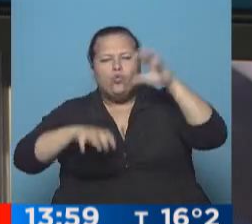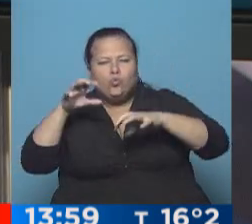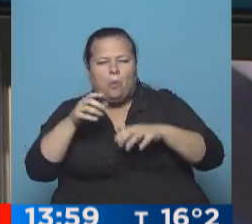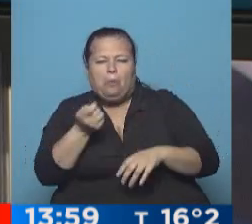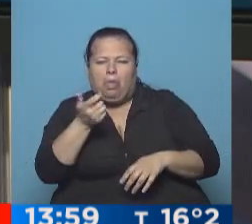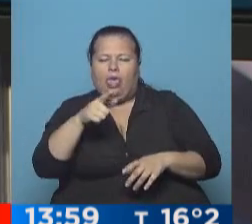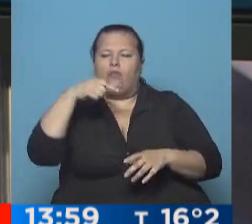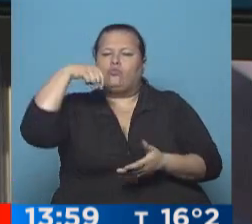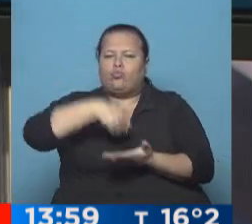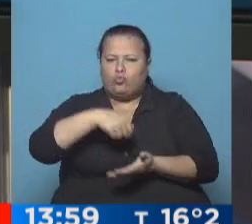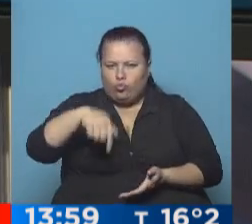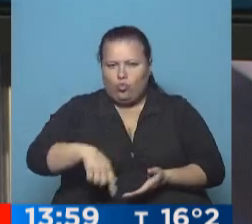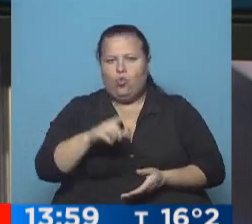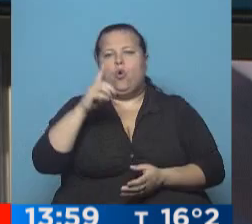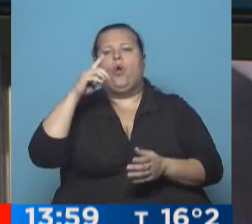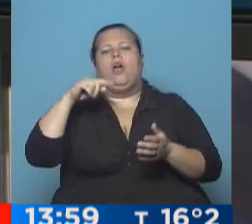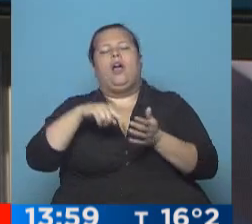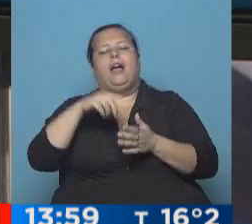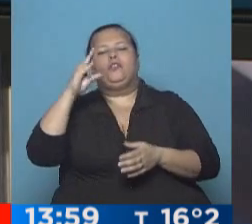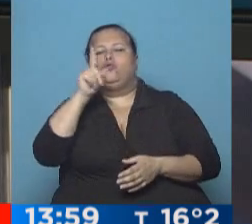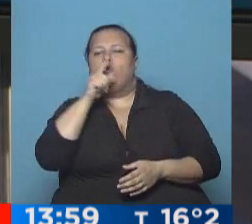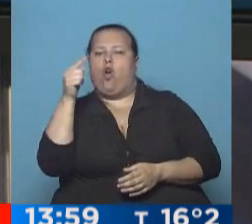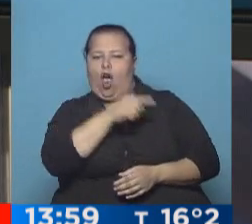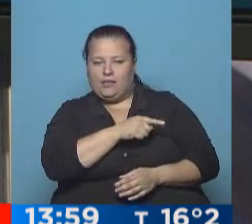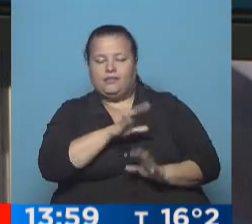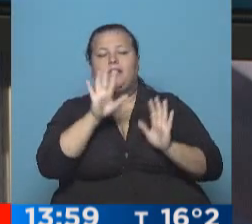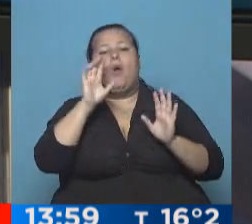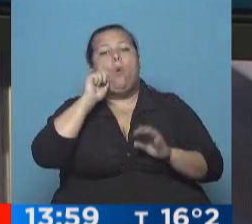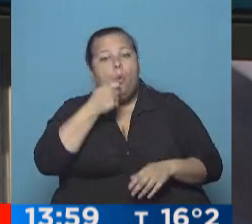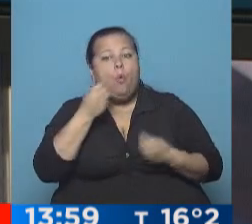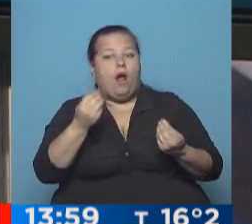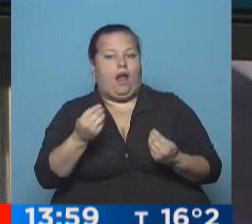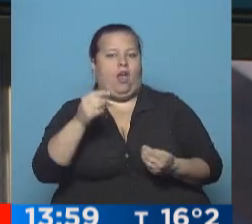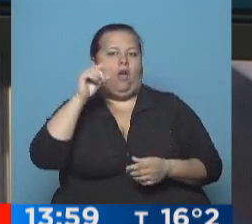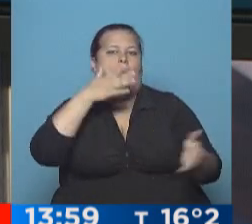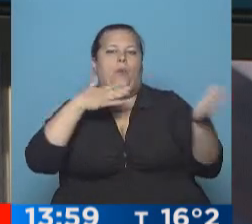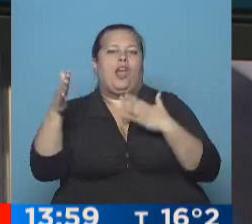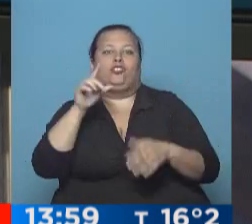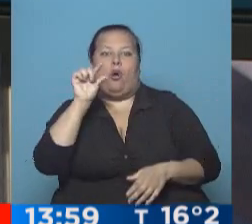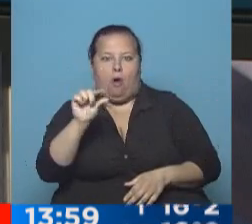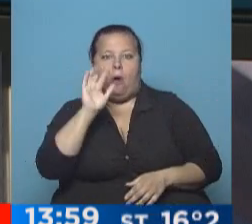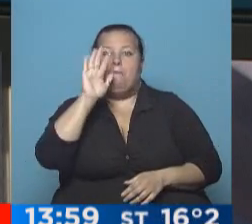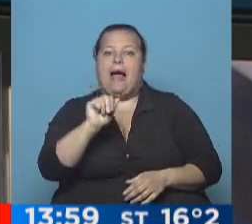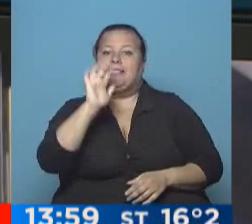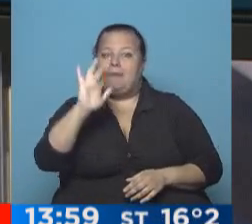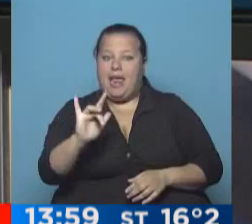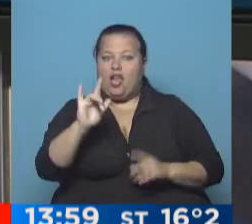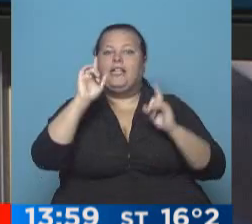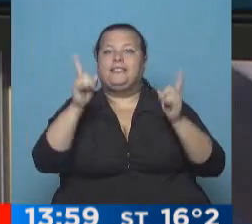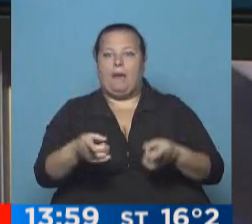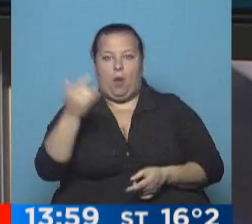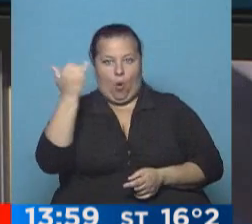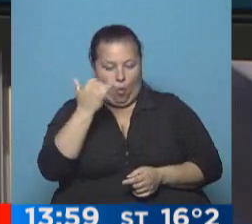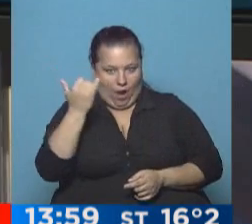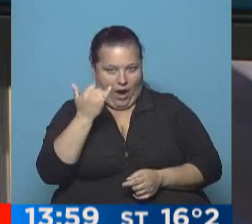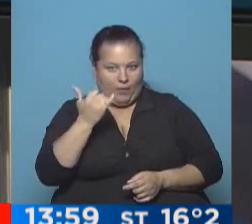chiquita en el extremo sur y en el oeste de la provincia de Chubut. Lo bueno es que van a tener poco viento martes, miércoles y también el